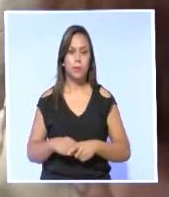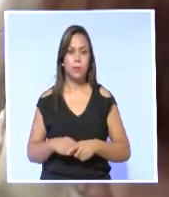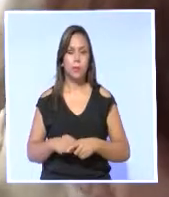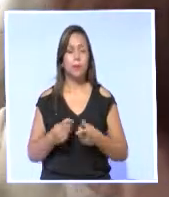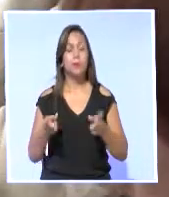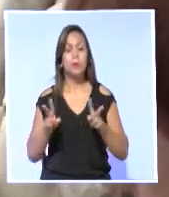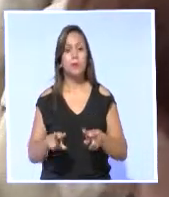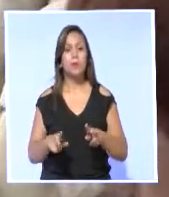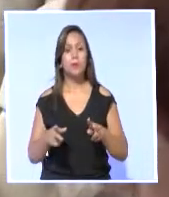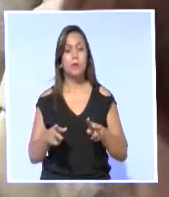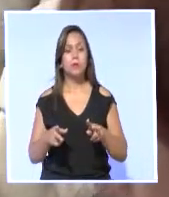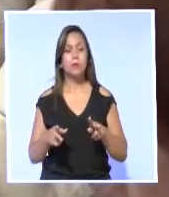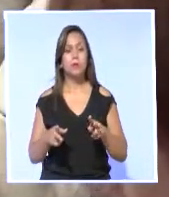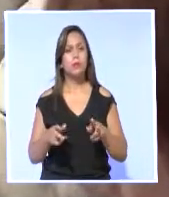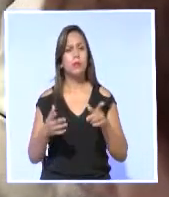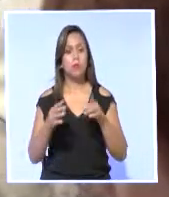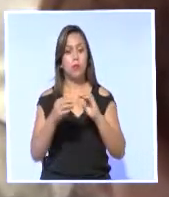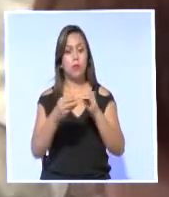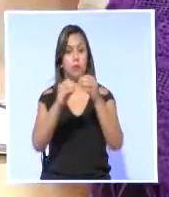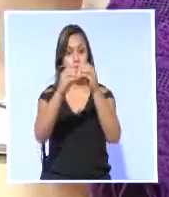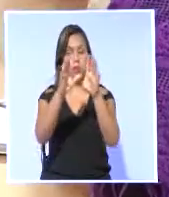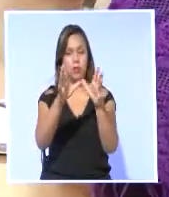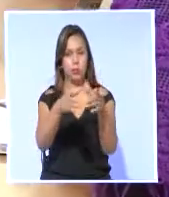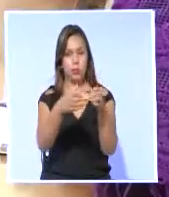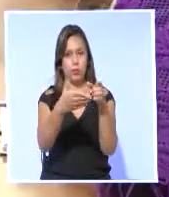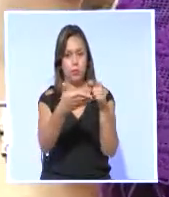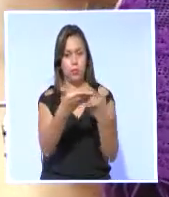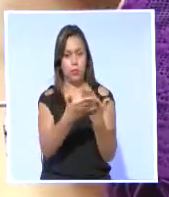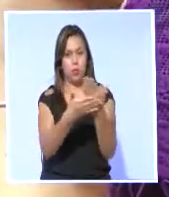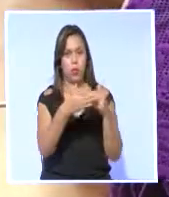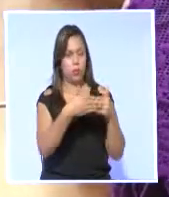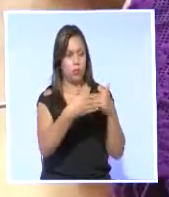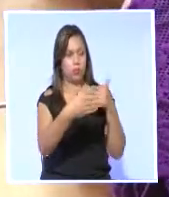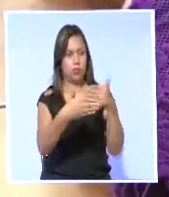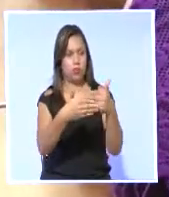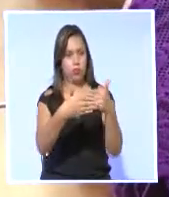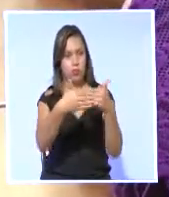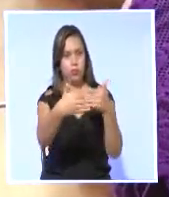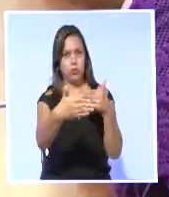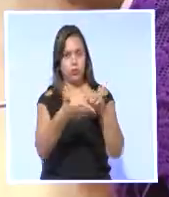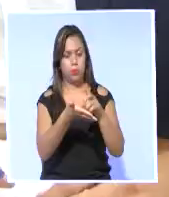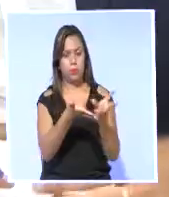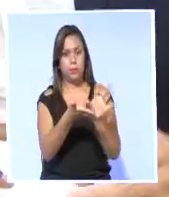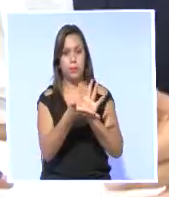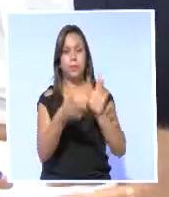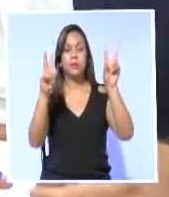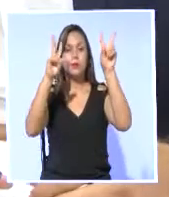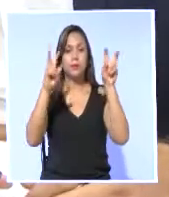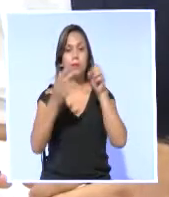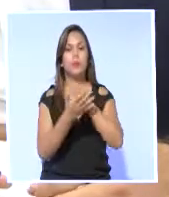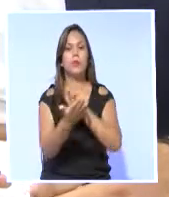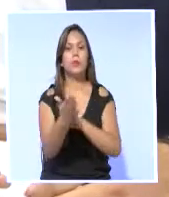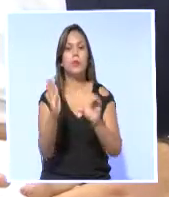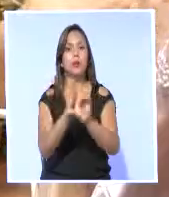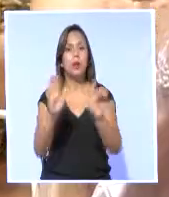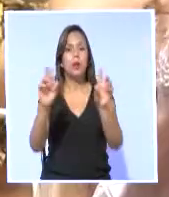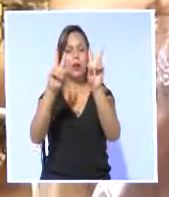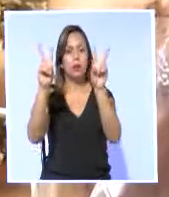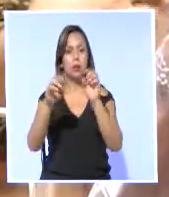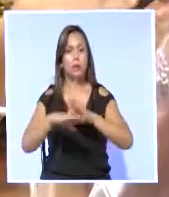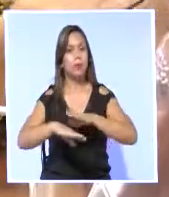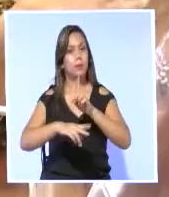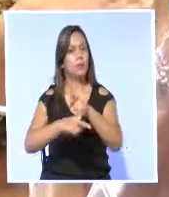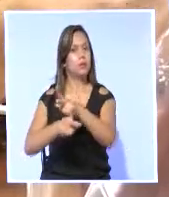Otra de las comisiones que también se conformó durante lo que va de este nuevo periodo legislativo es la que tratará el proyecto de ley orgánica integral para